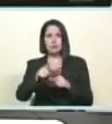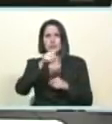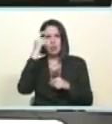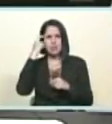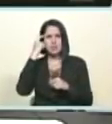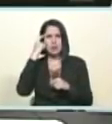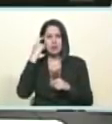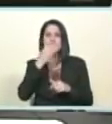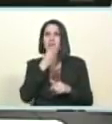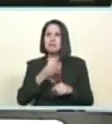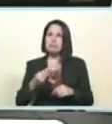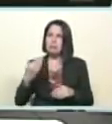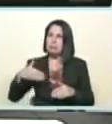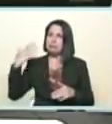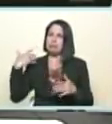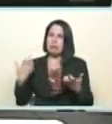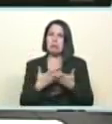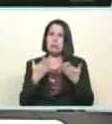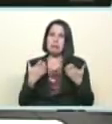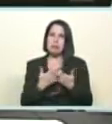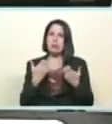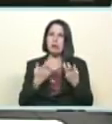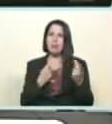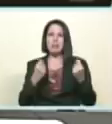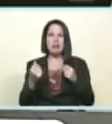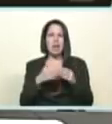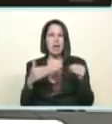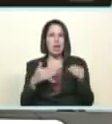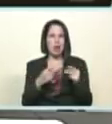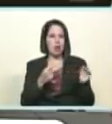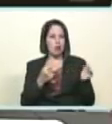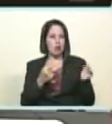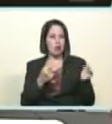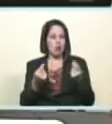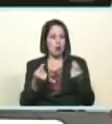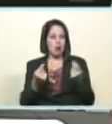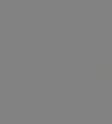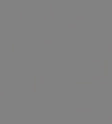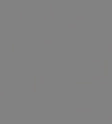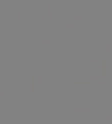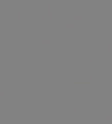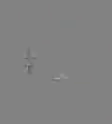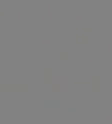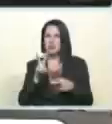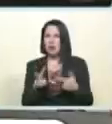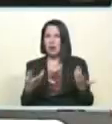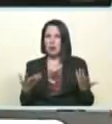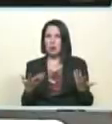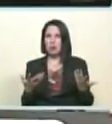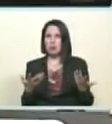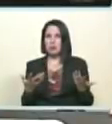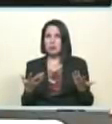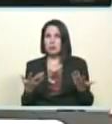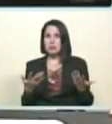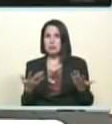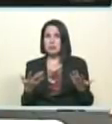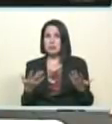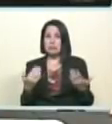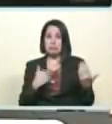pago electrónico y hay que fortalecer el pago a través de las tarjetas de débito de crédito a través del sistema